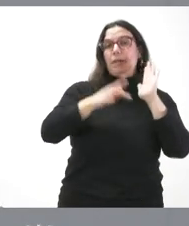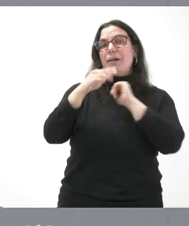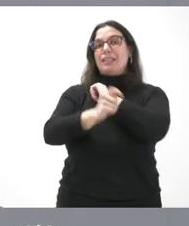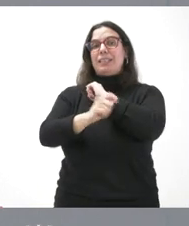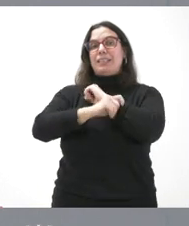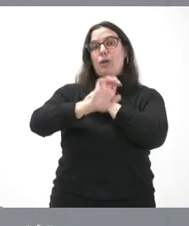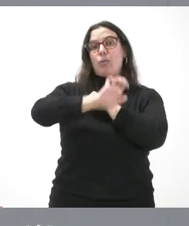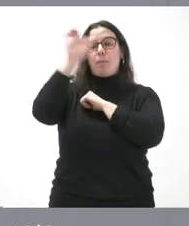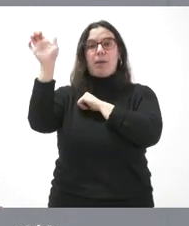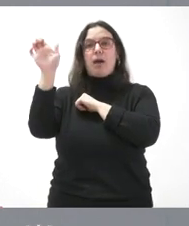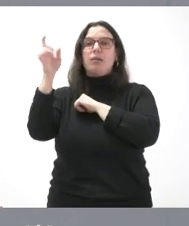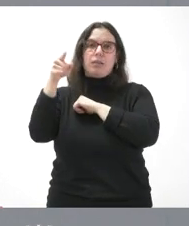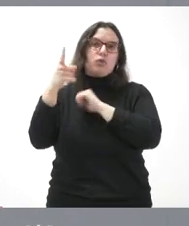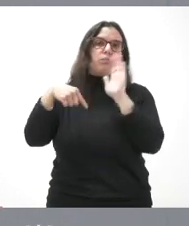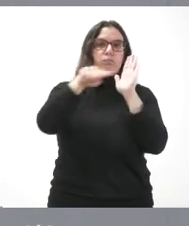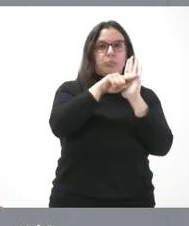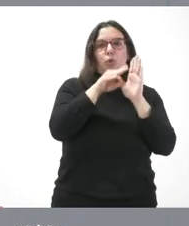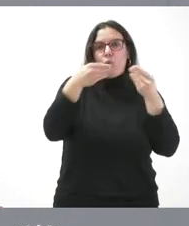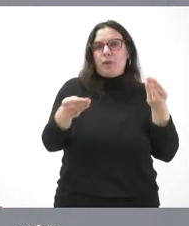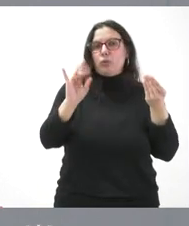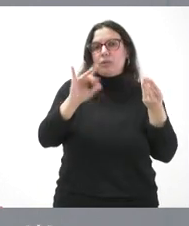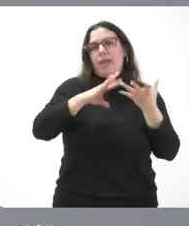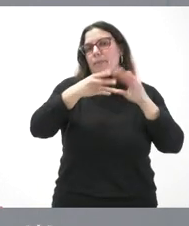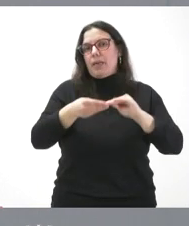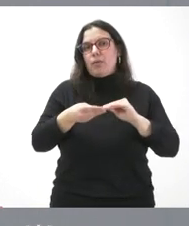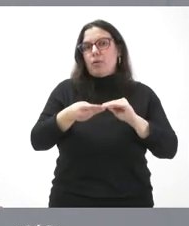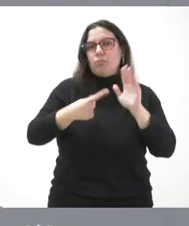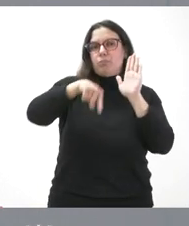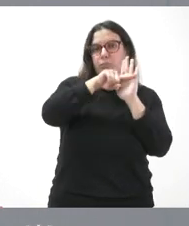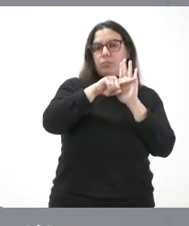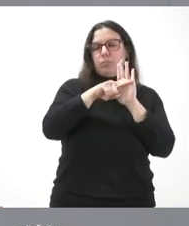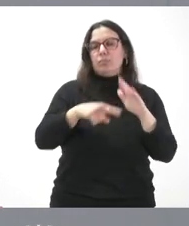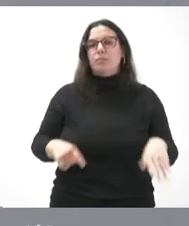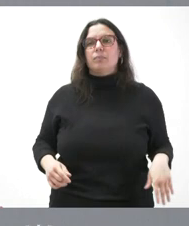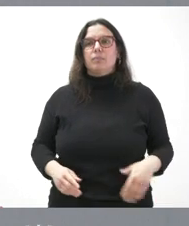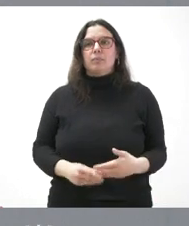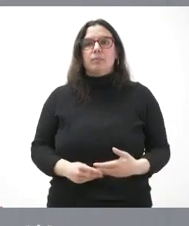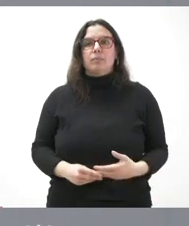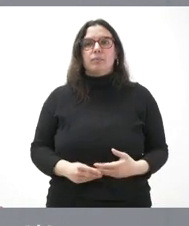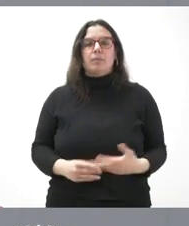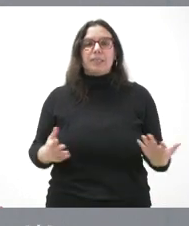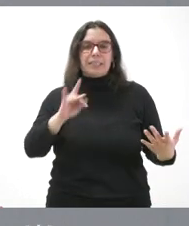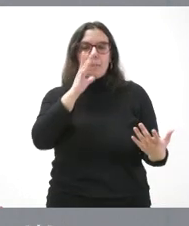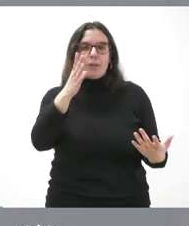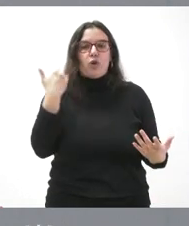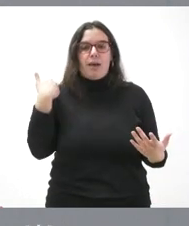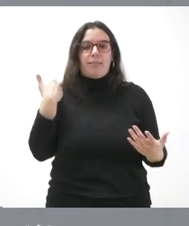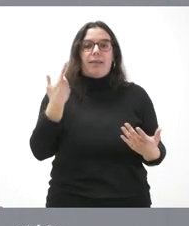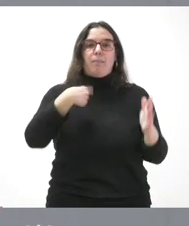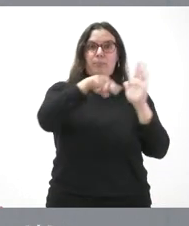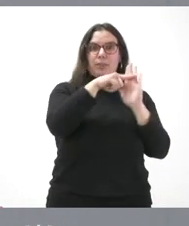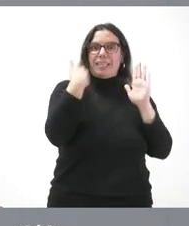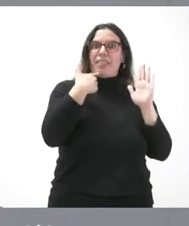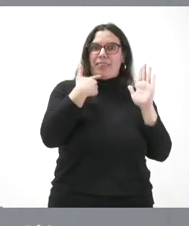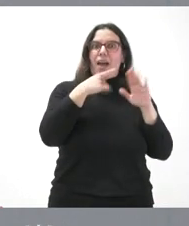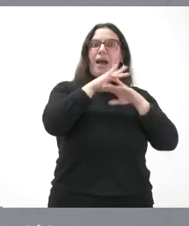europeo, y eso es lo que figura en el documento, esa adaptación a la que le hago referencia. Sí, pero ya estaba hecha esa referencia a la Agenda